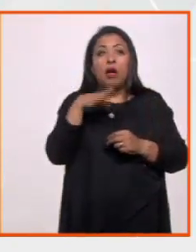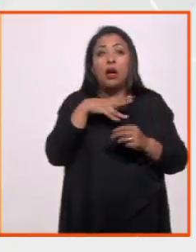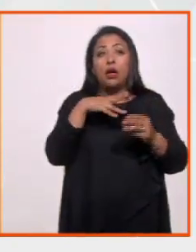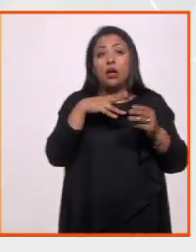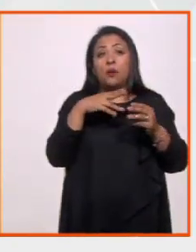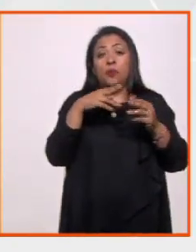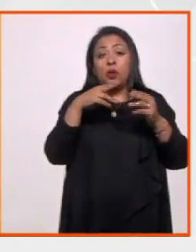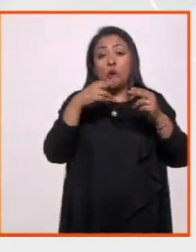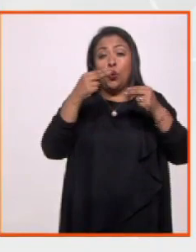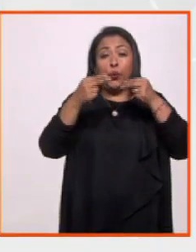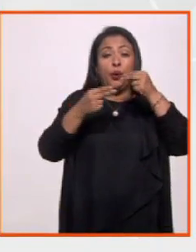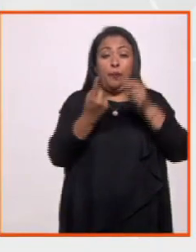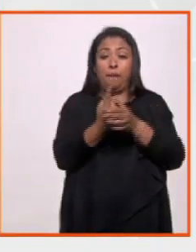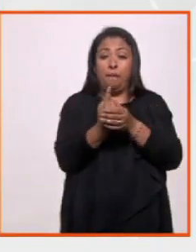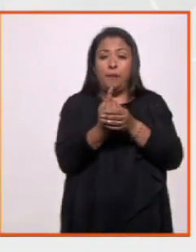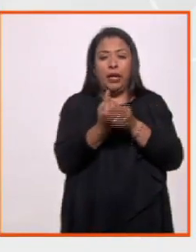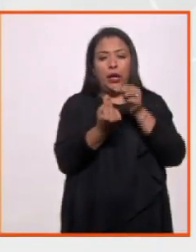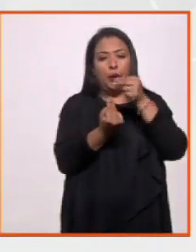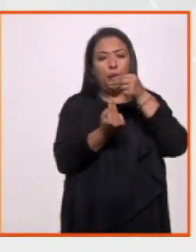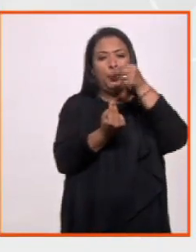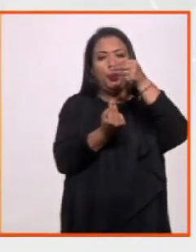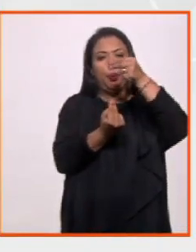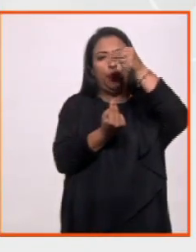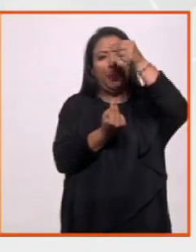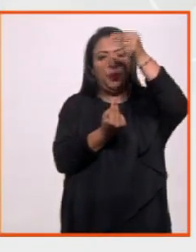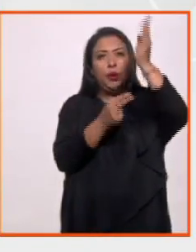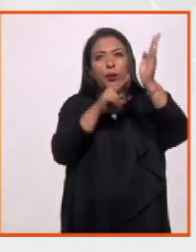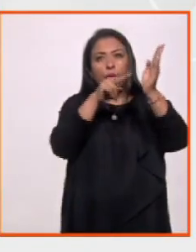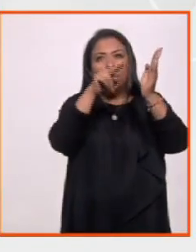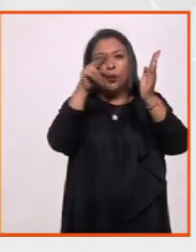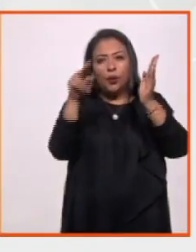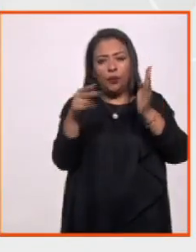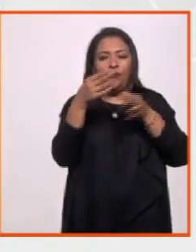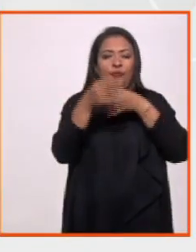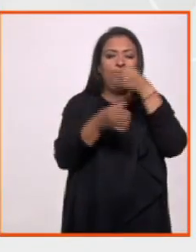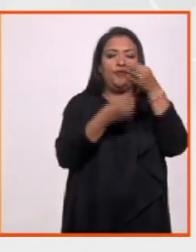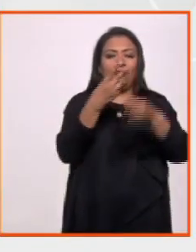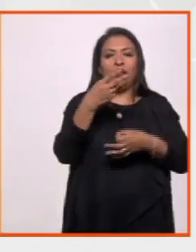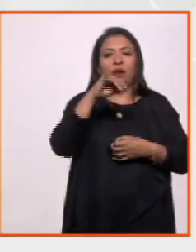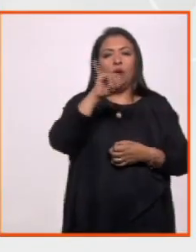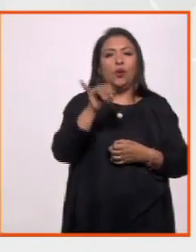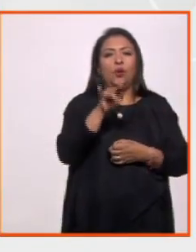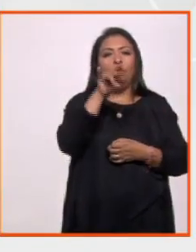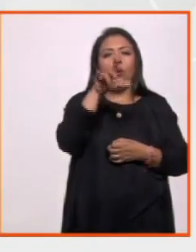humo producido por una vela. Noticias 22, Julio López.